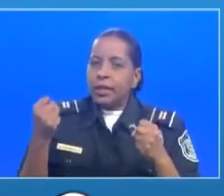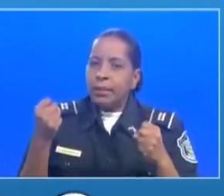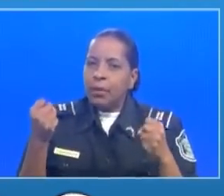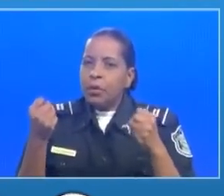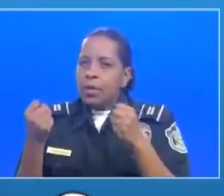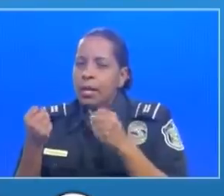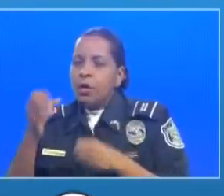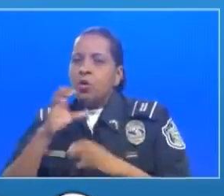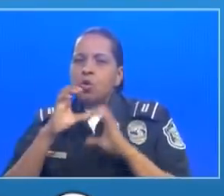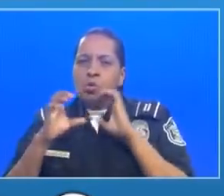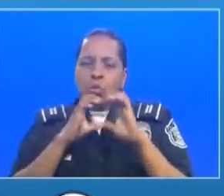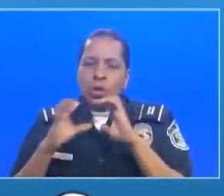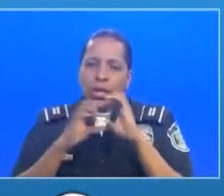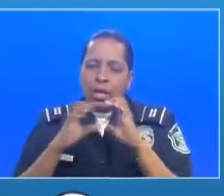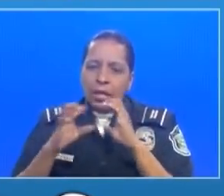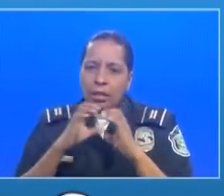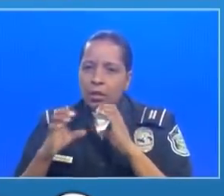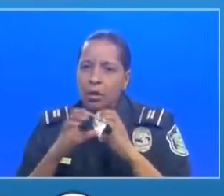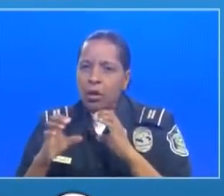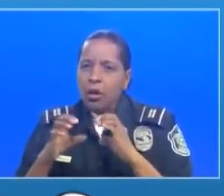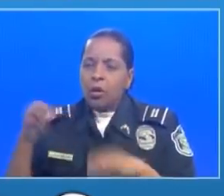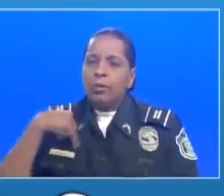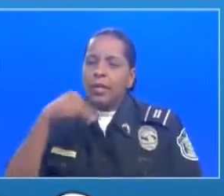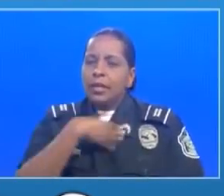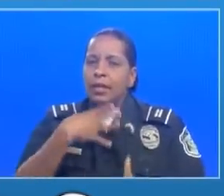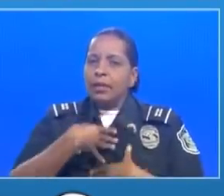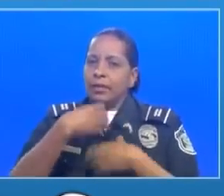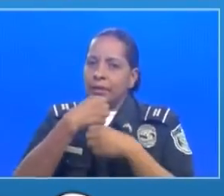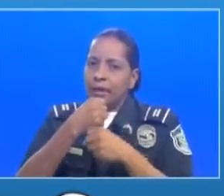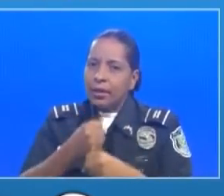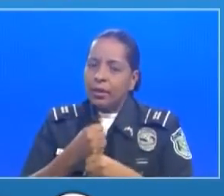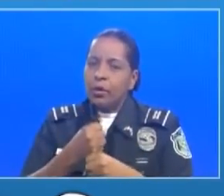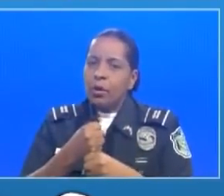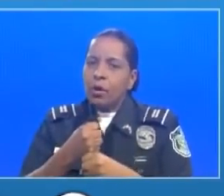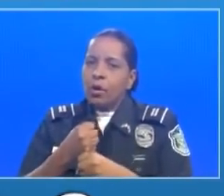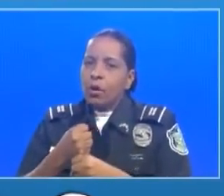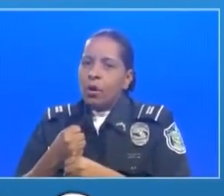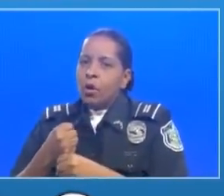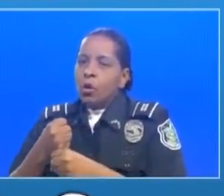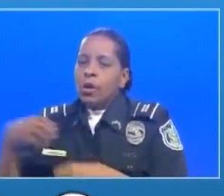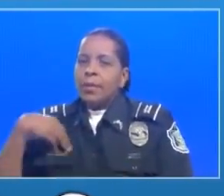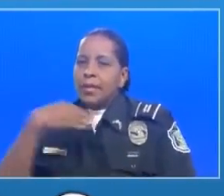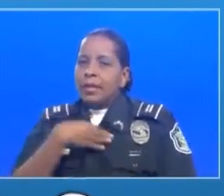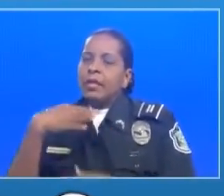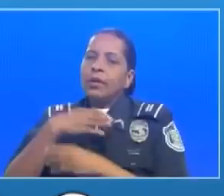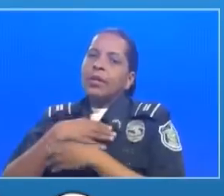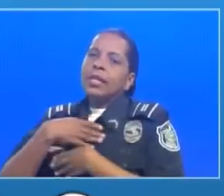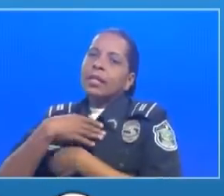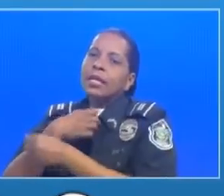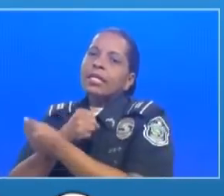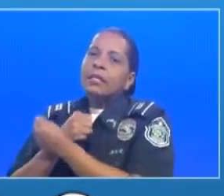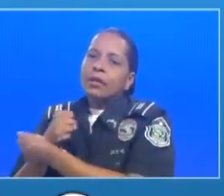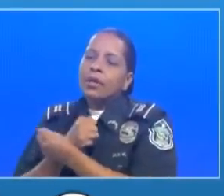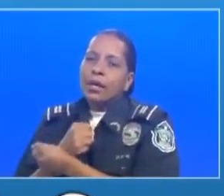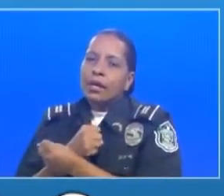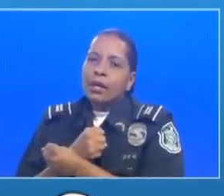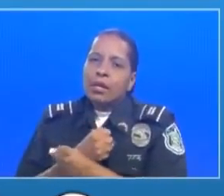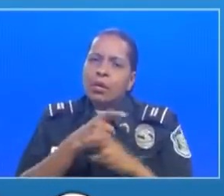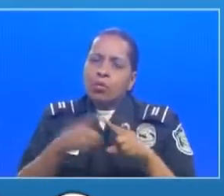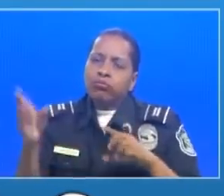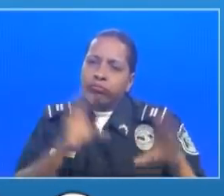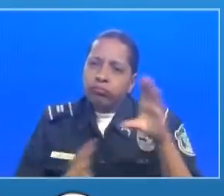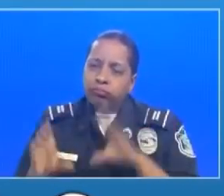constante comunicación con el Ministerio de Salud con el Ministerio de Seguridad y el Ministerio de Comercio